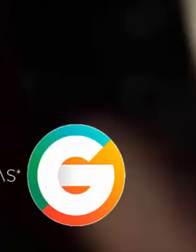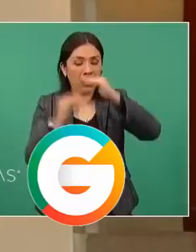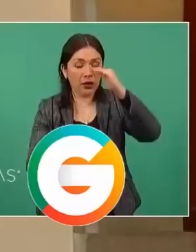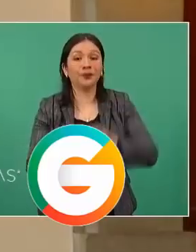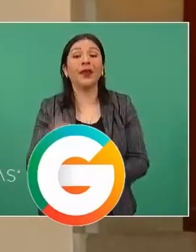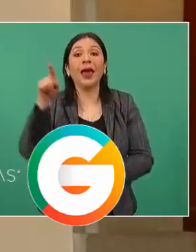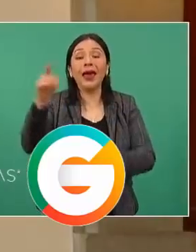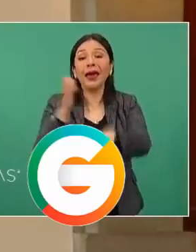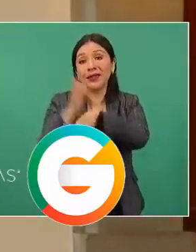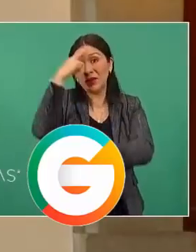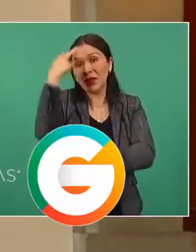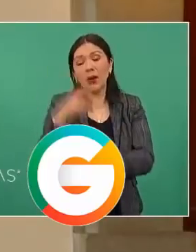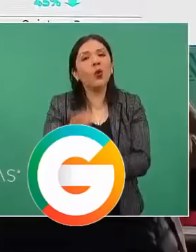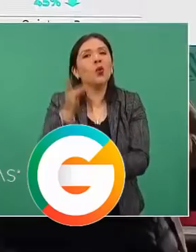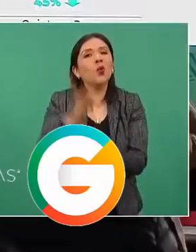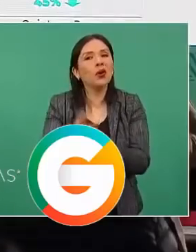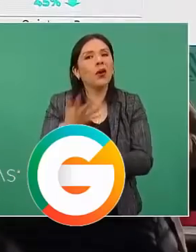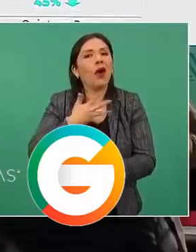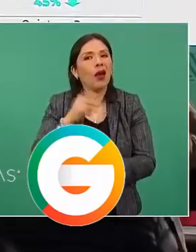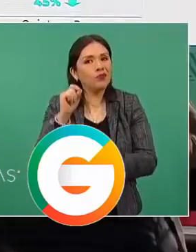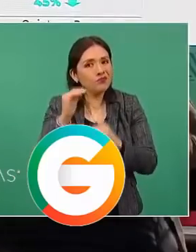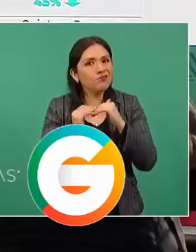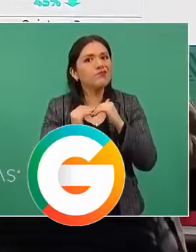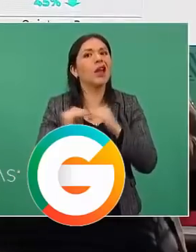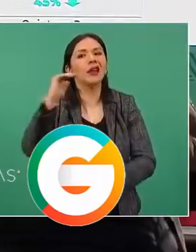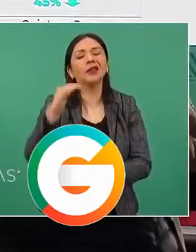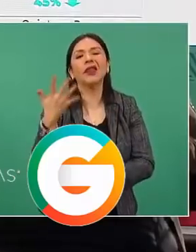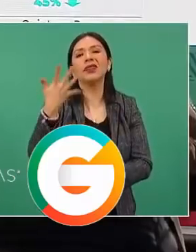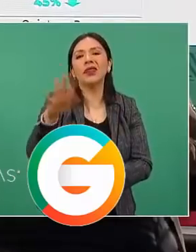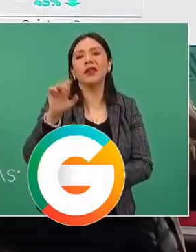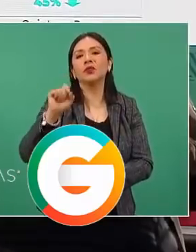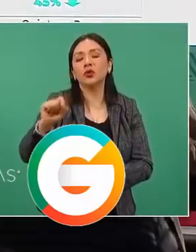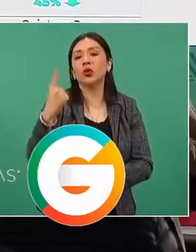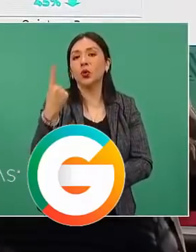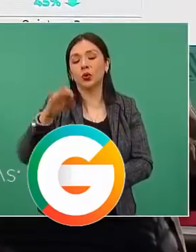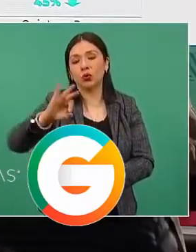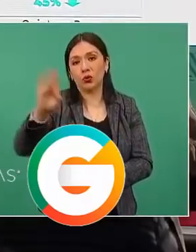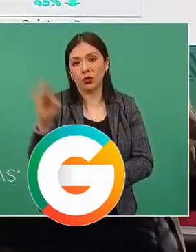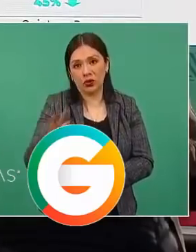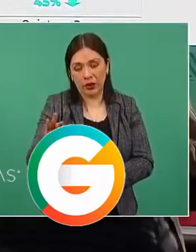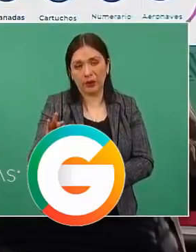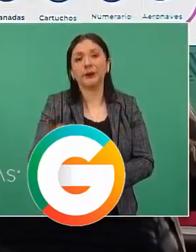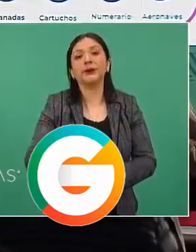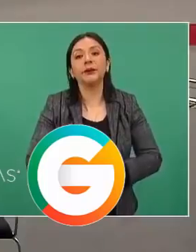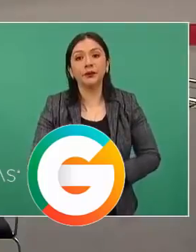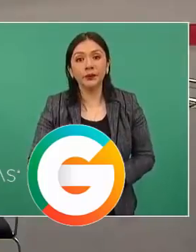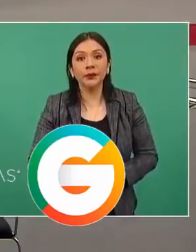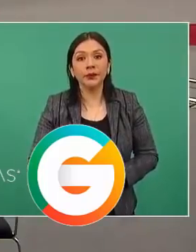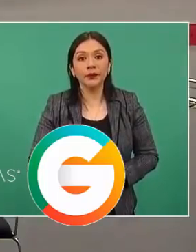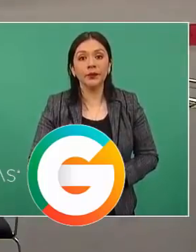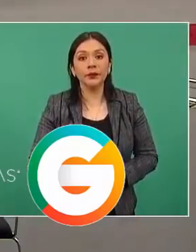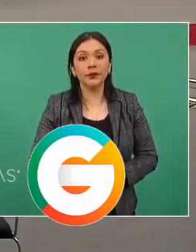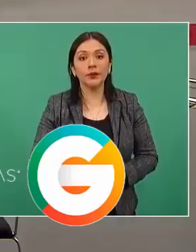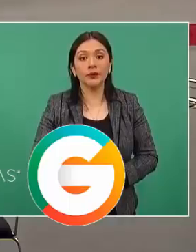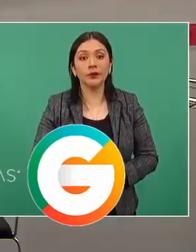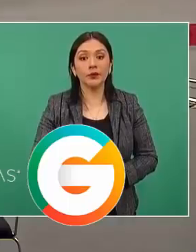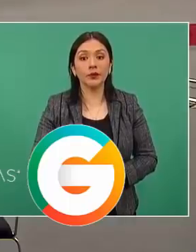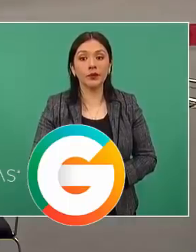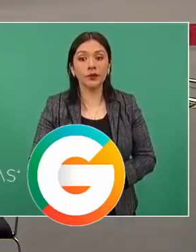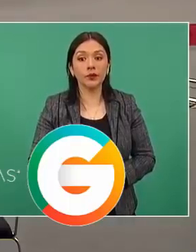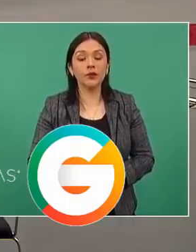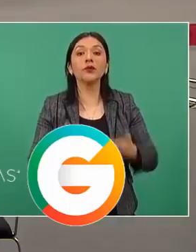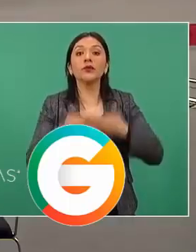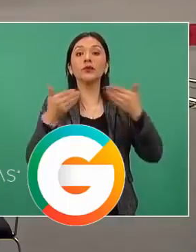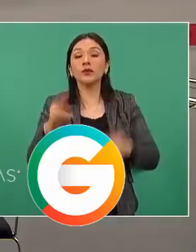Nueva Generación. El general resaltó que estas detenciones representan un incremento de 106% en comparación con los 522